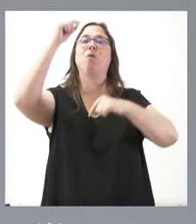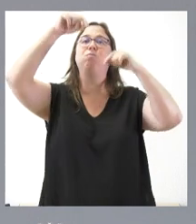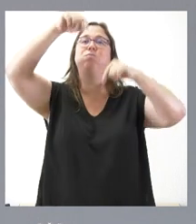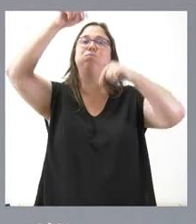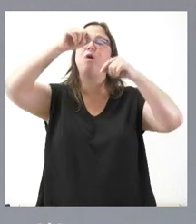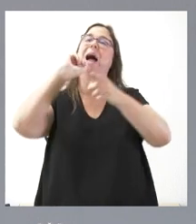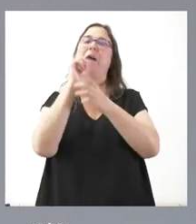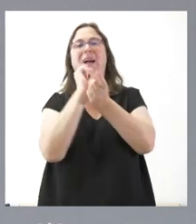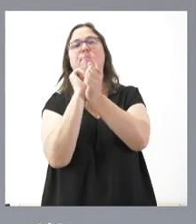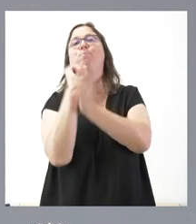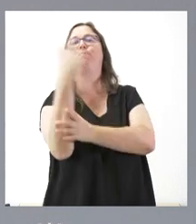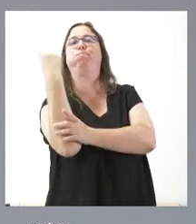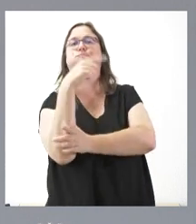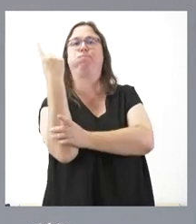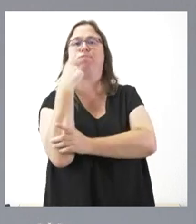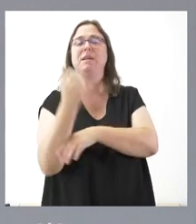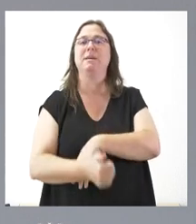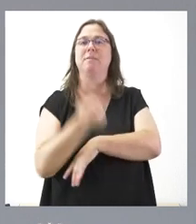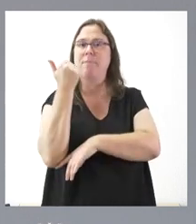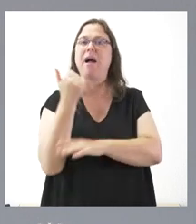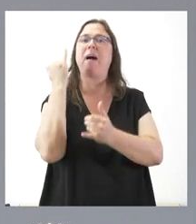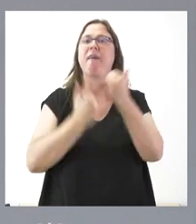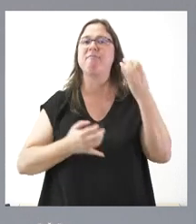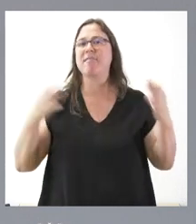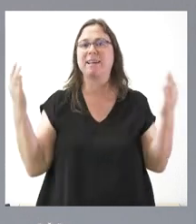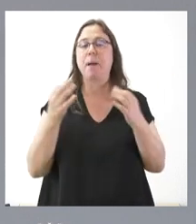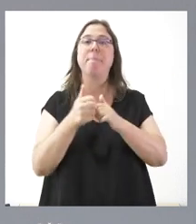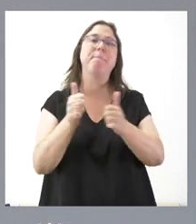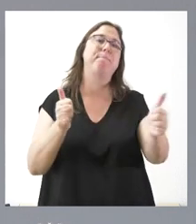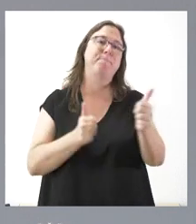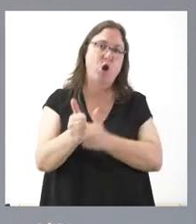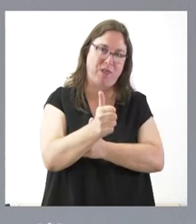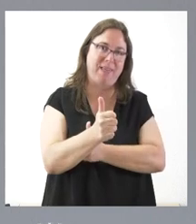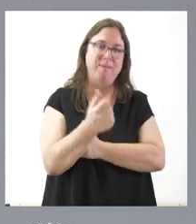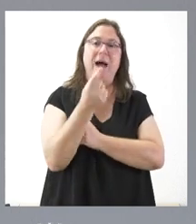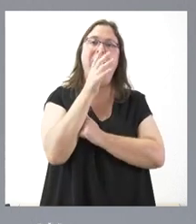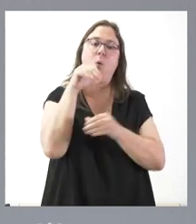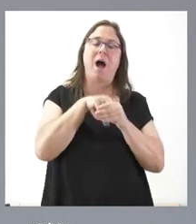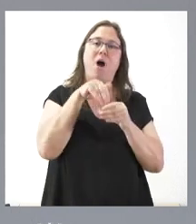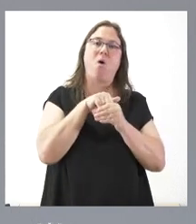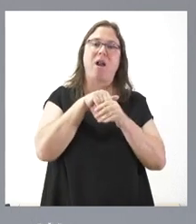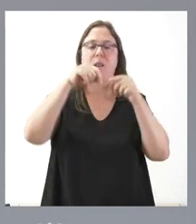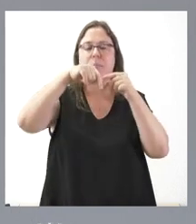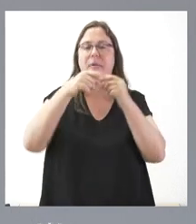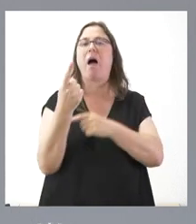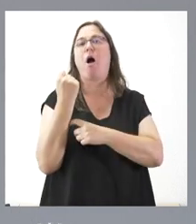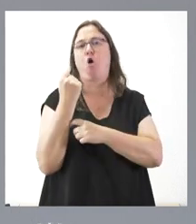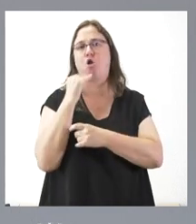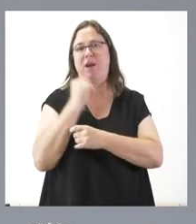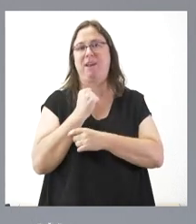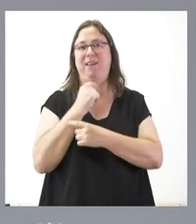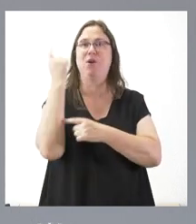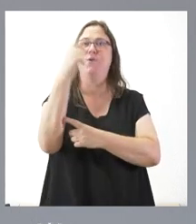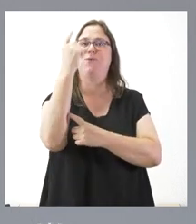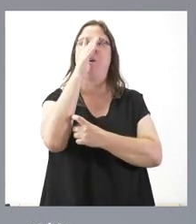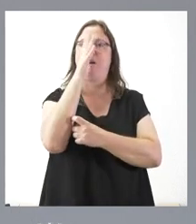presión a demanda, lo que va a permitir también priorizar y ahorrar en el uso del agua y de la energía para este regadío.